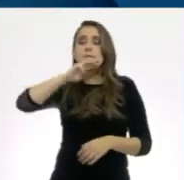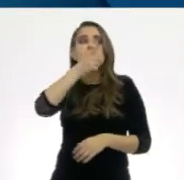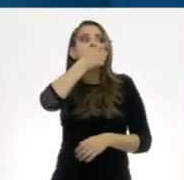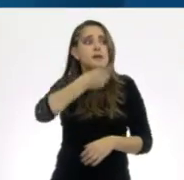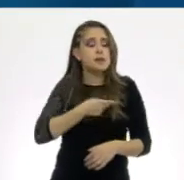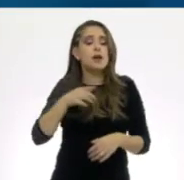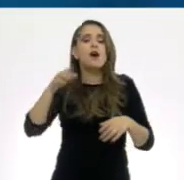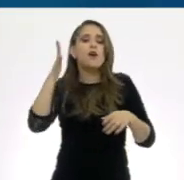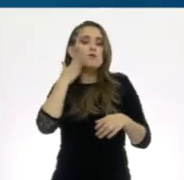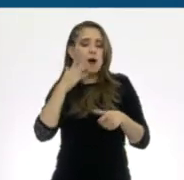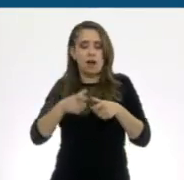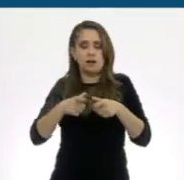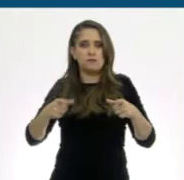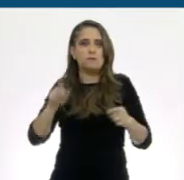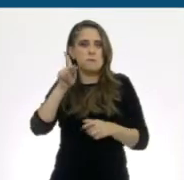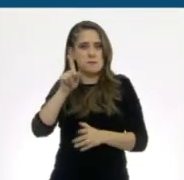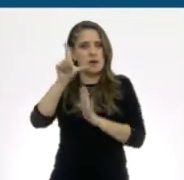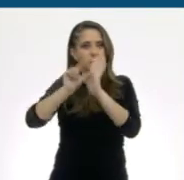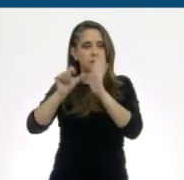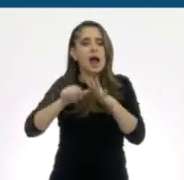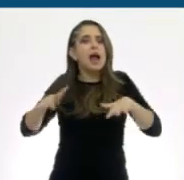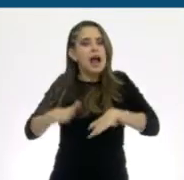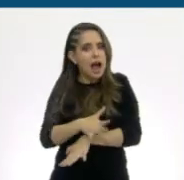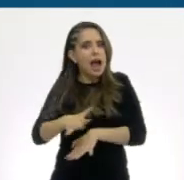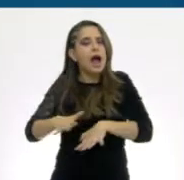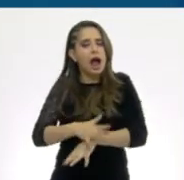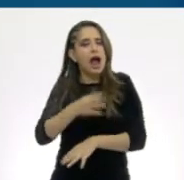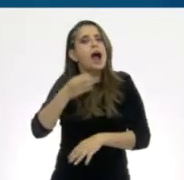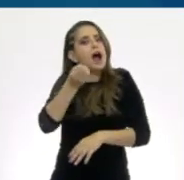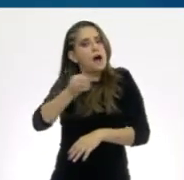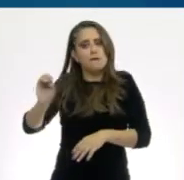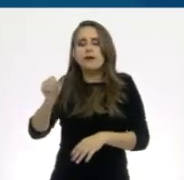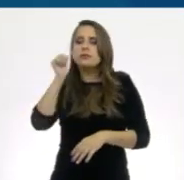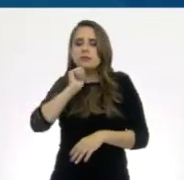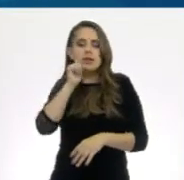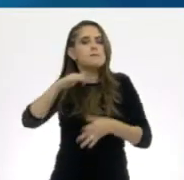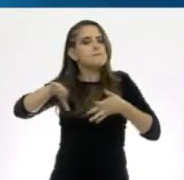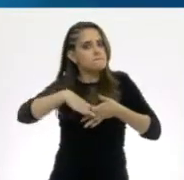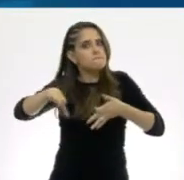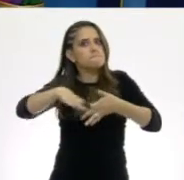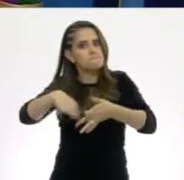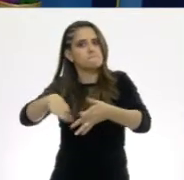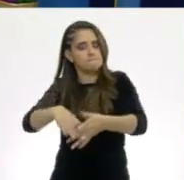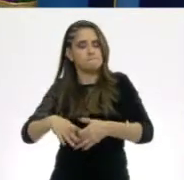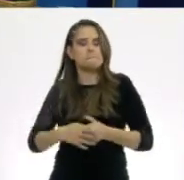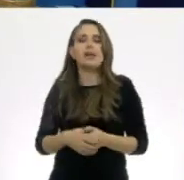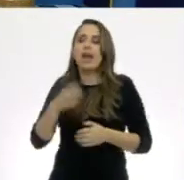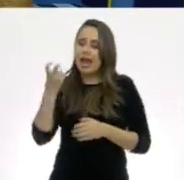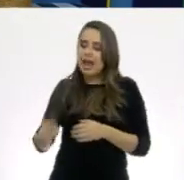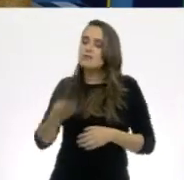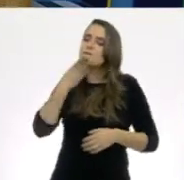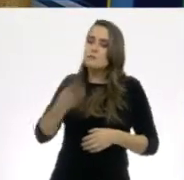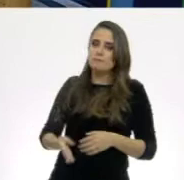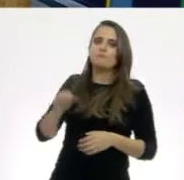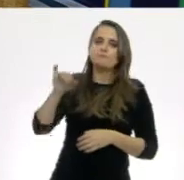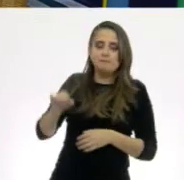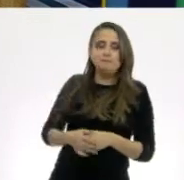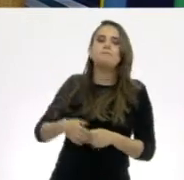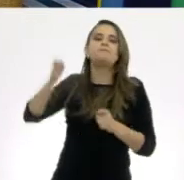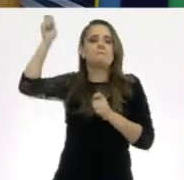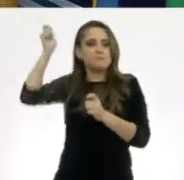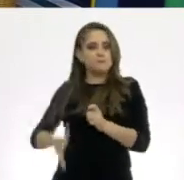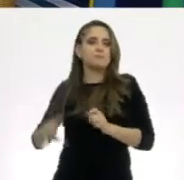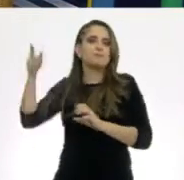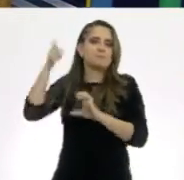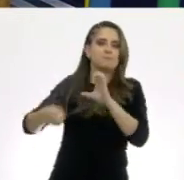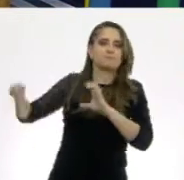muy importante y que lo hacen las niñas durante la menstruación. ¡Excelente, Ton. Muy bien. Vamos a girar